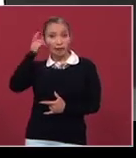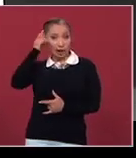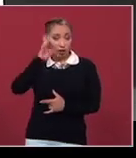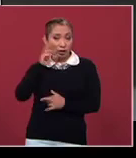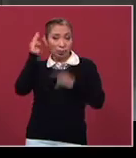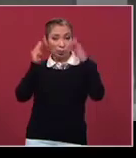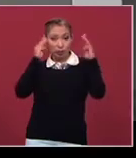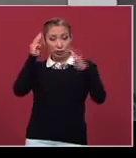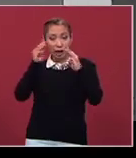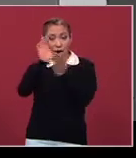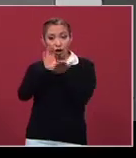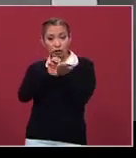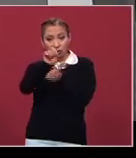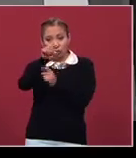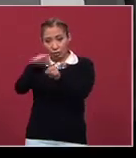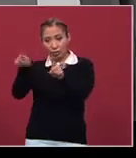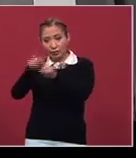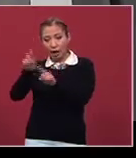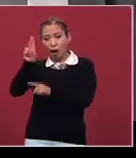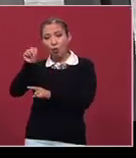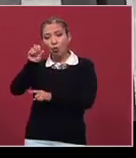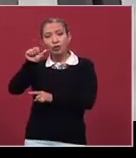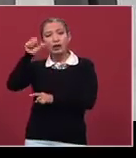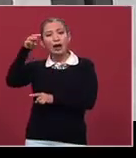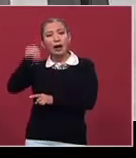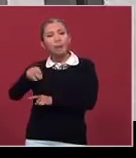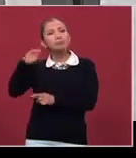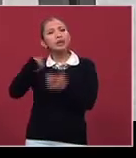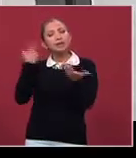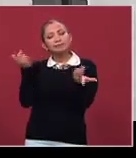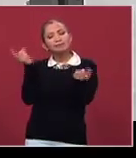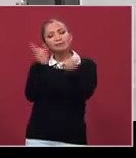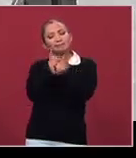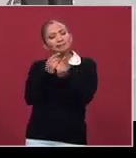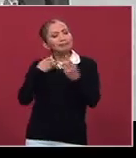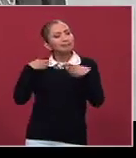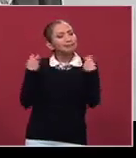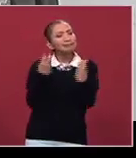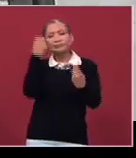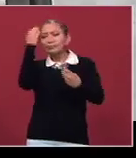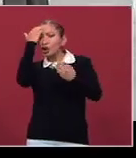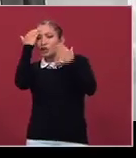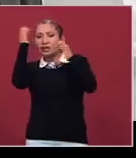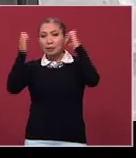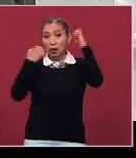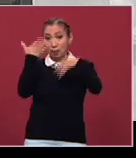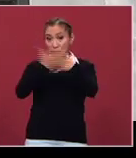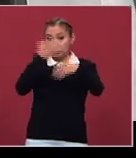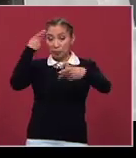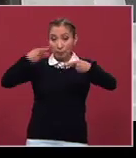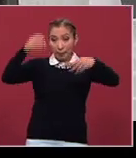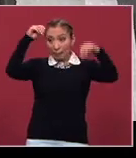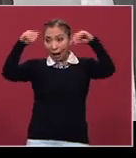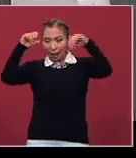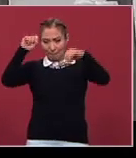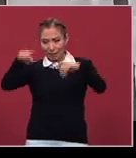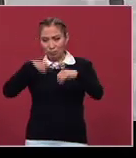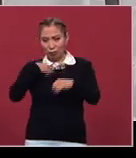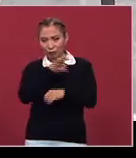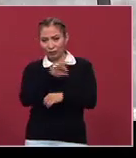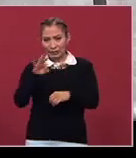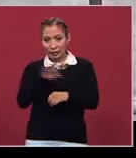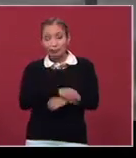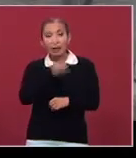directora del Museo de las Constituciones de la UNAM, donde nos encontramos para conocer la exposición que se ha montado por este motivo.